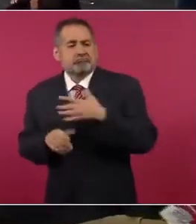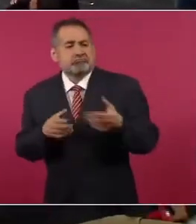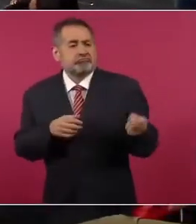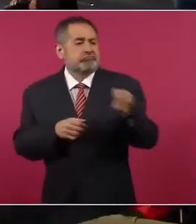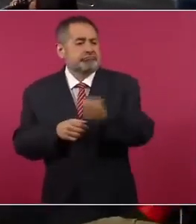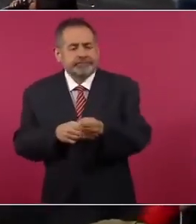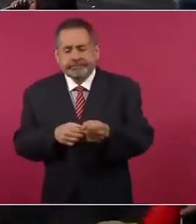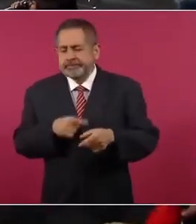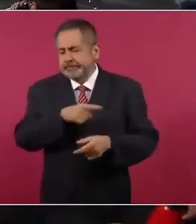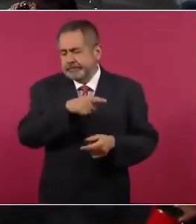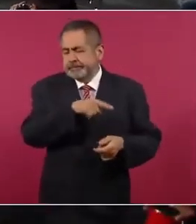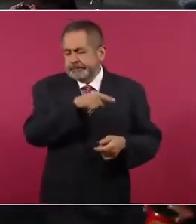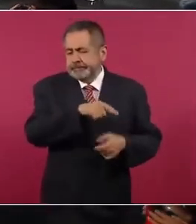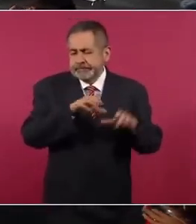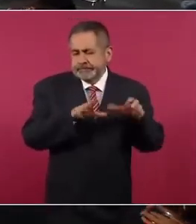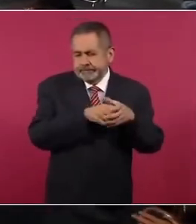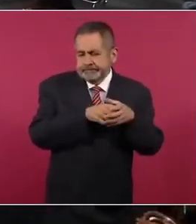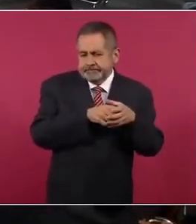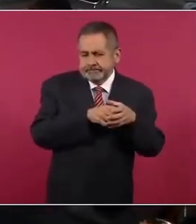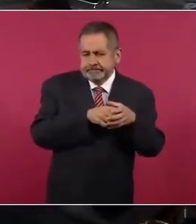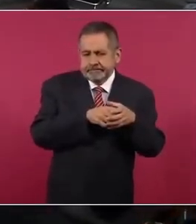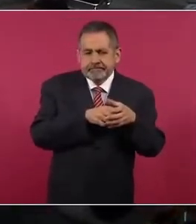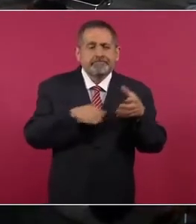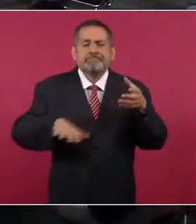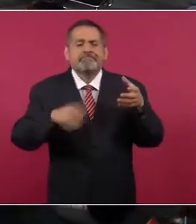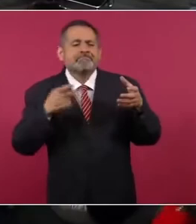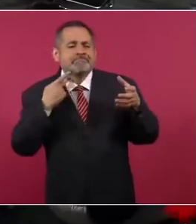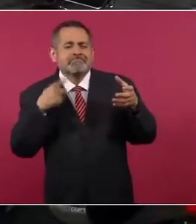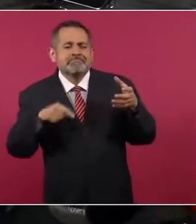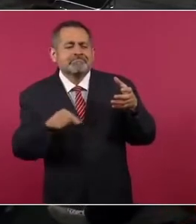de todos los partidos,